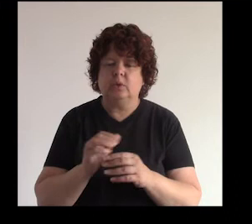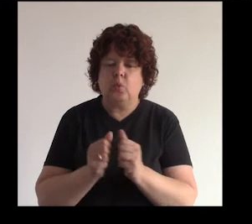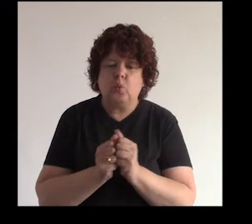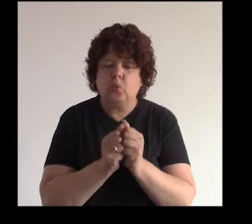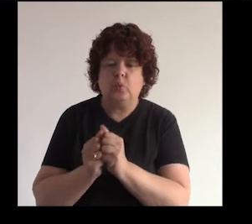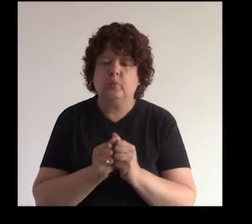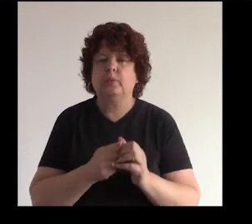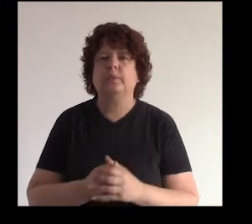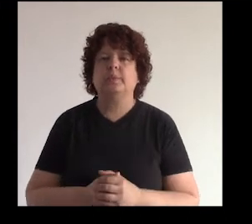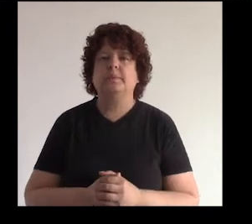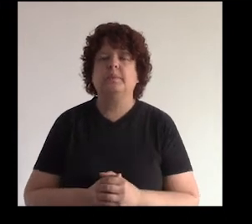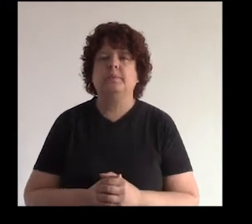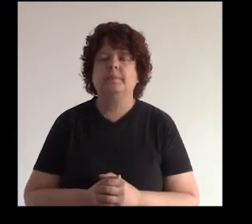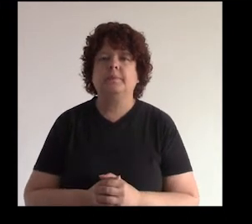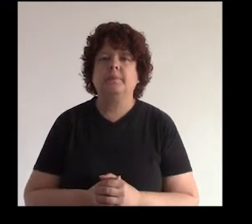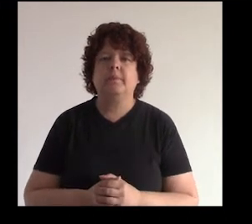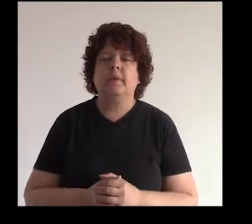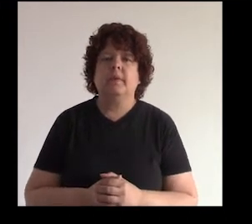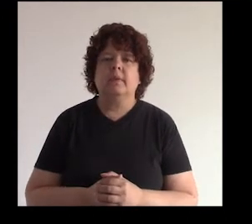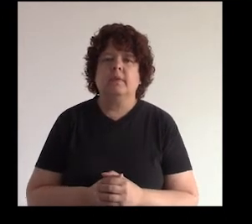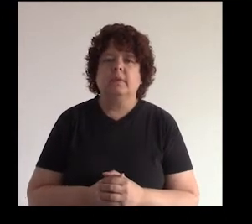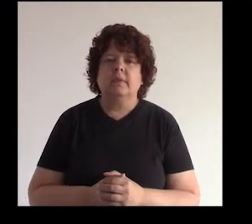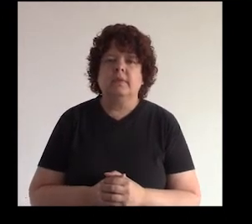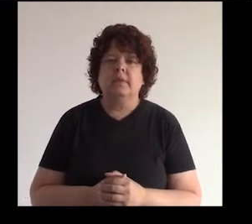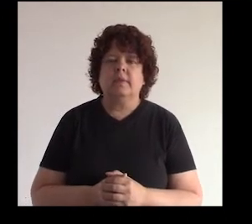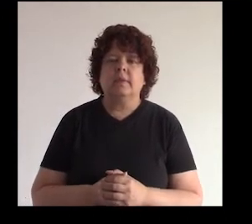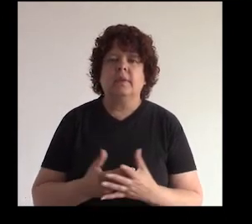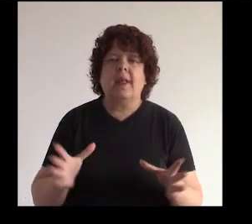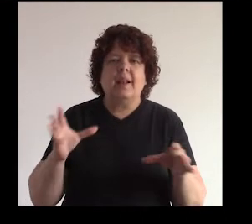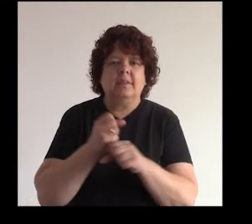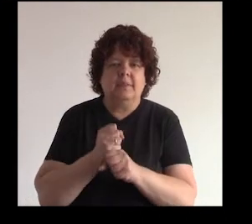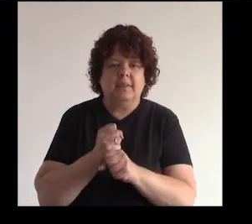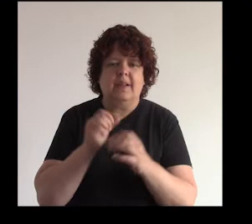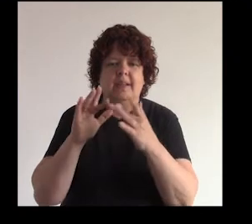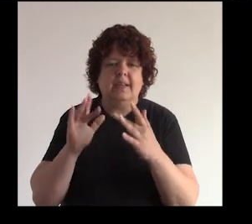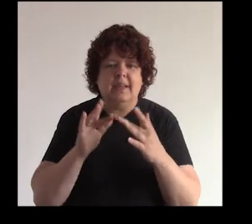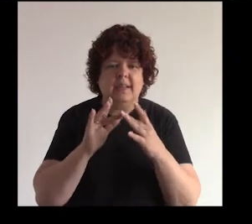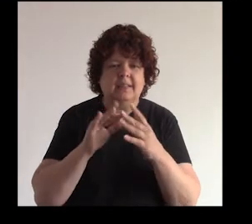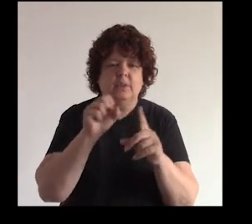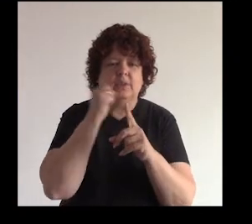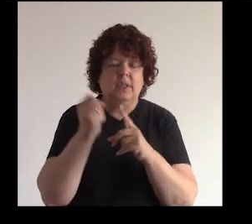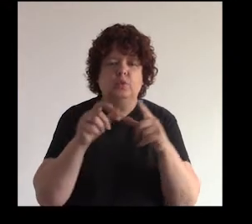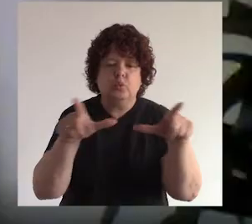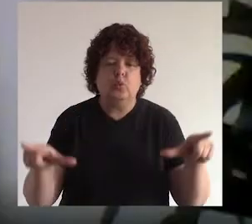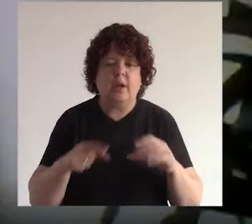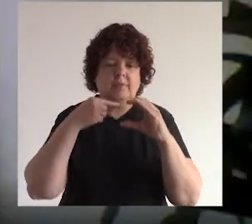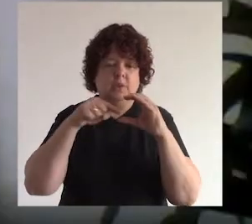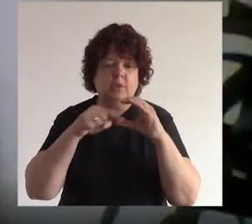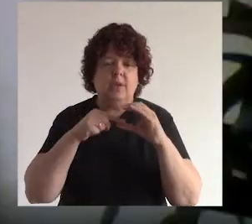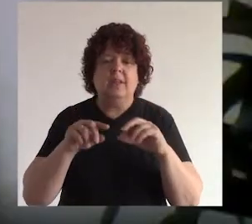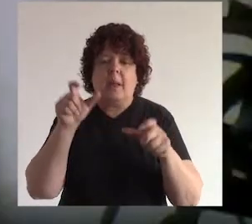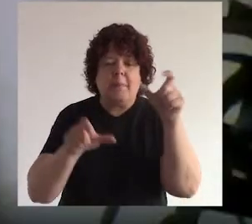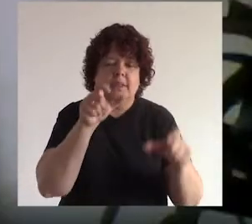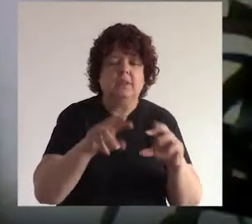navegando juntos ¿de acuerdo? entonces resumimos en la red social es un espacio virtual donde